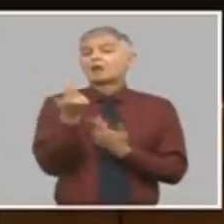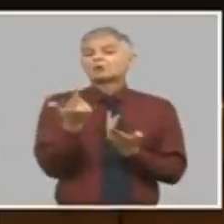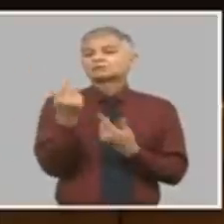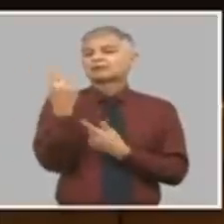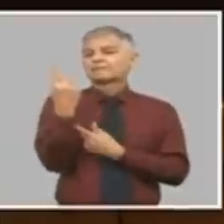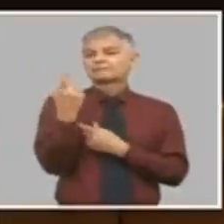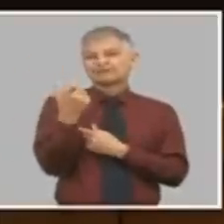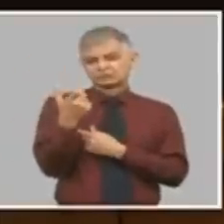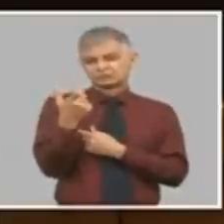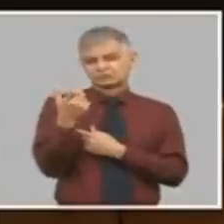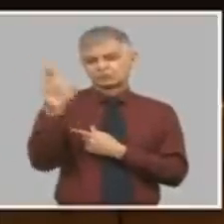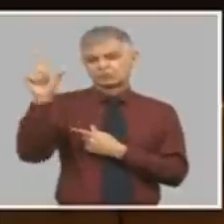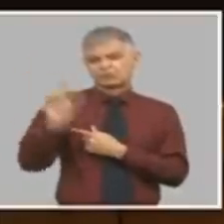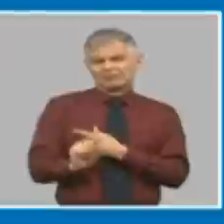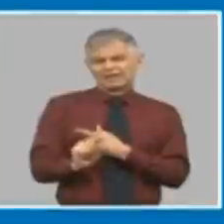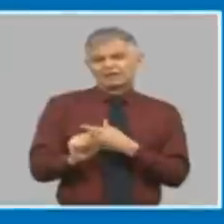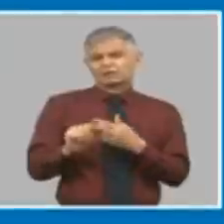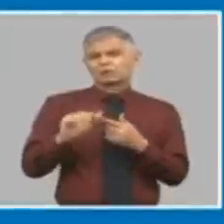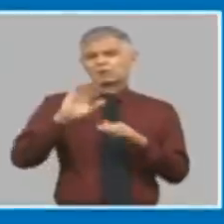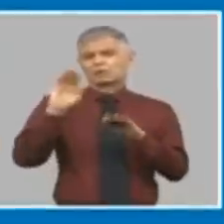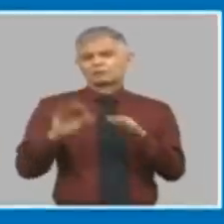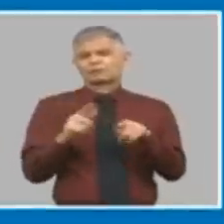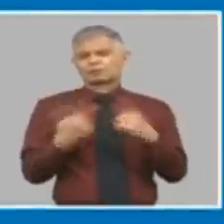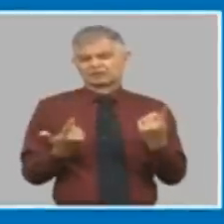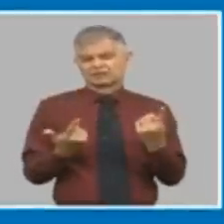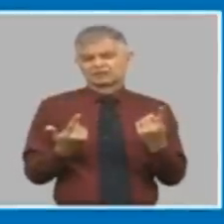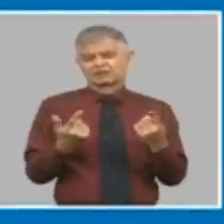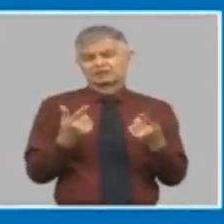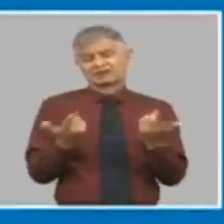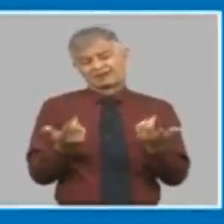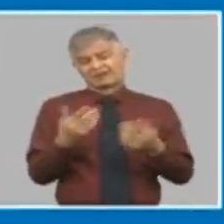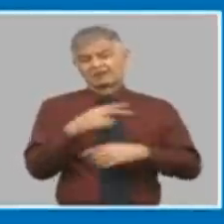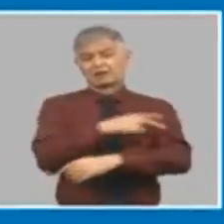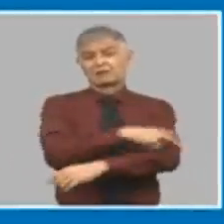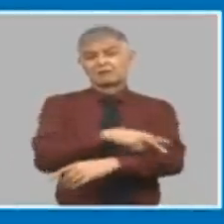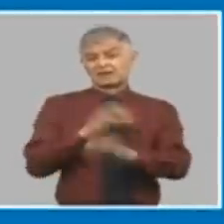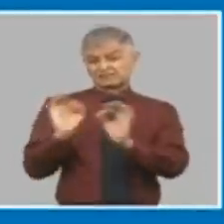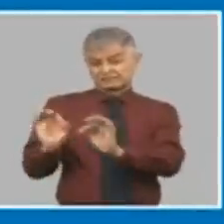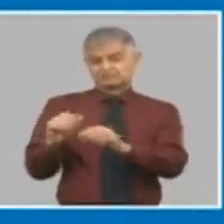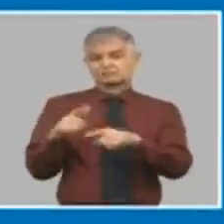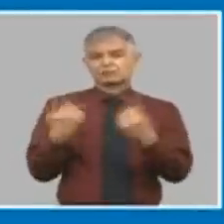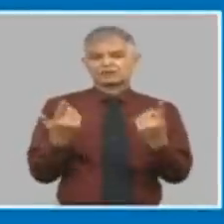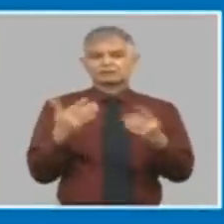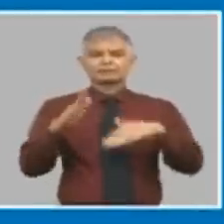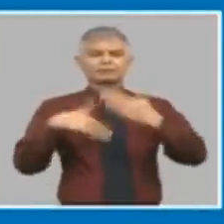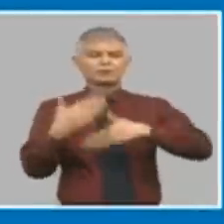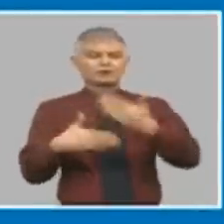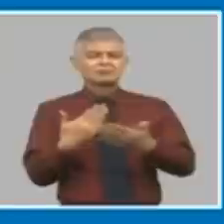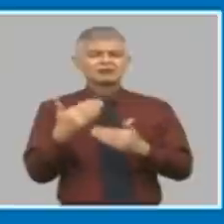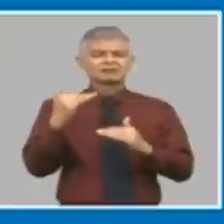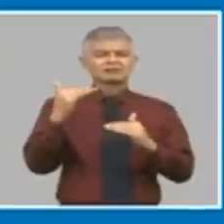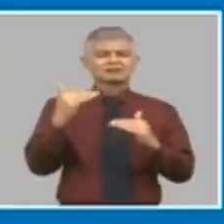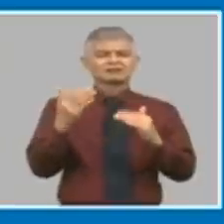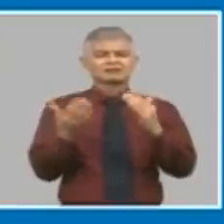en primer lugar casi siempre responde a situaciones de desequilibrio interno y externo nosotros eso hoy lo tenemos